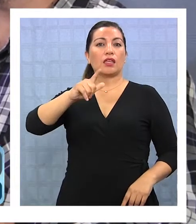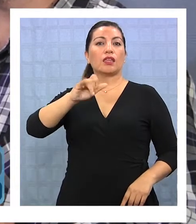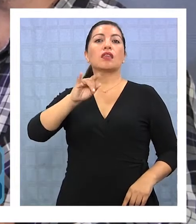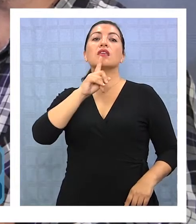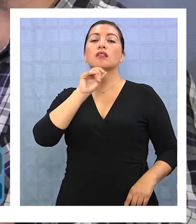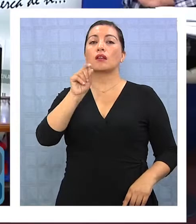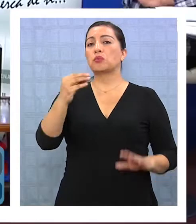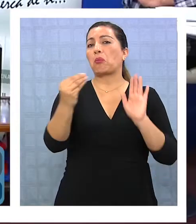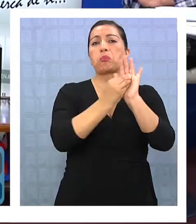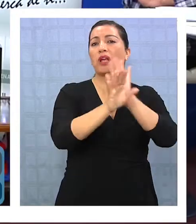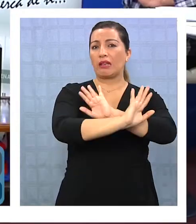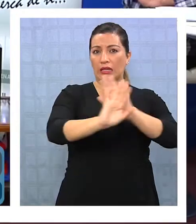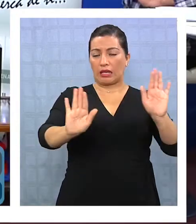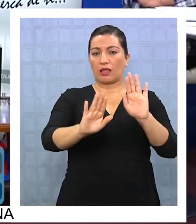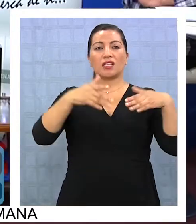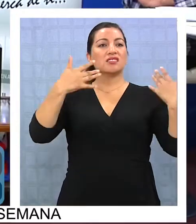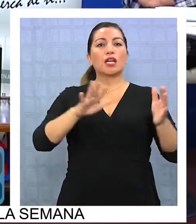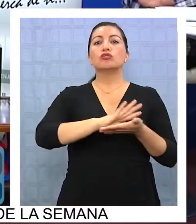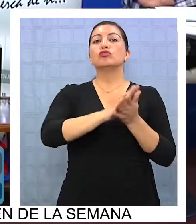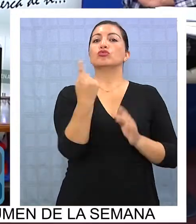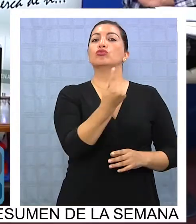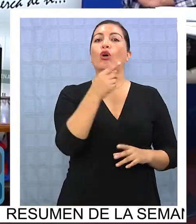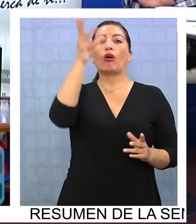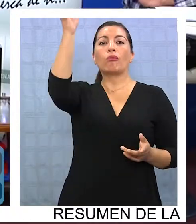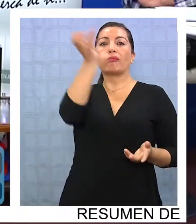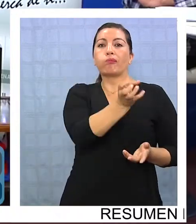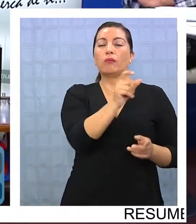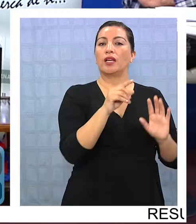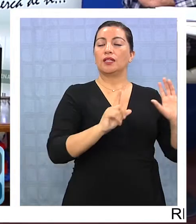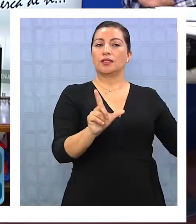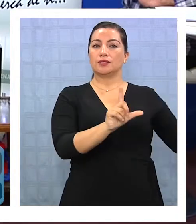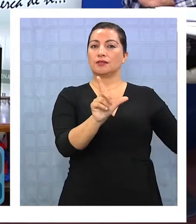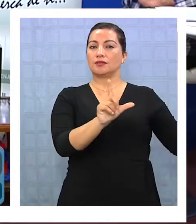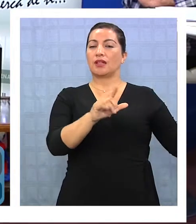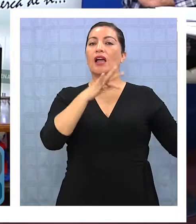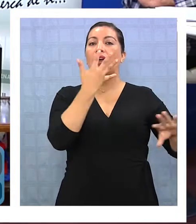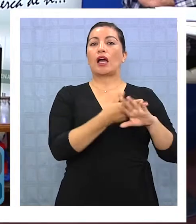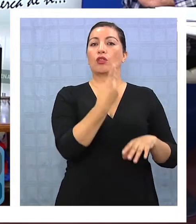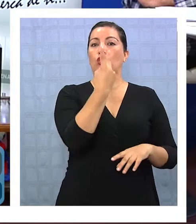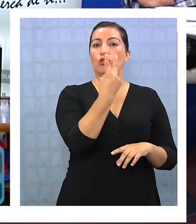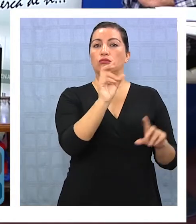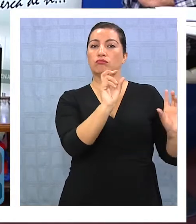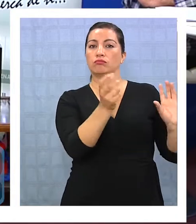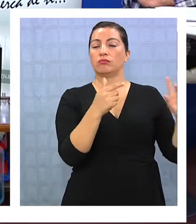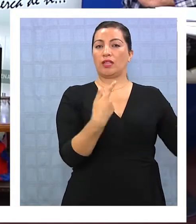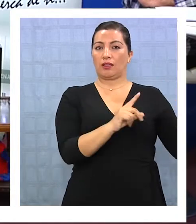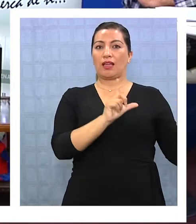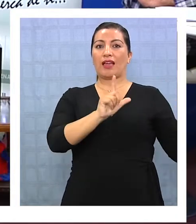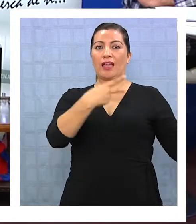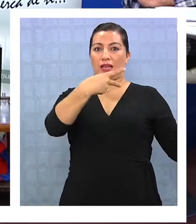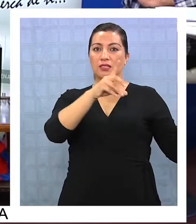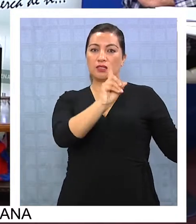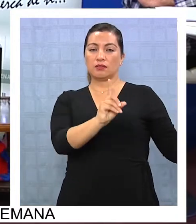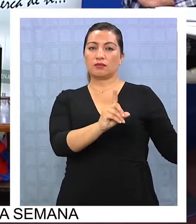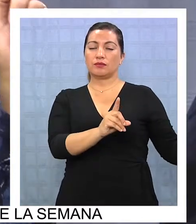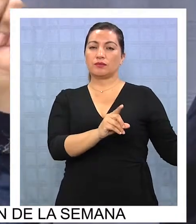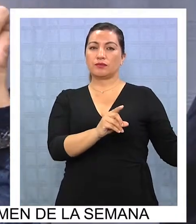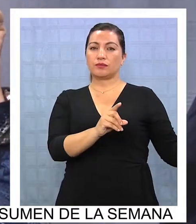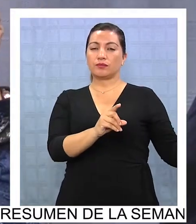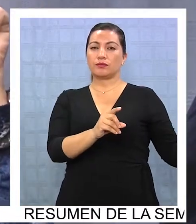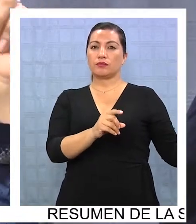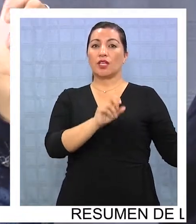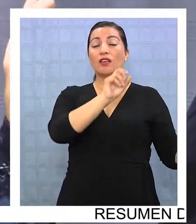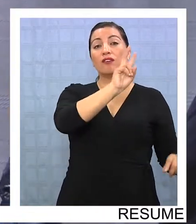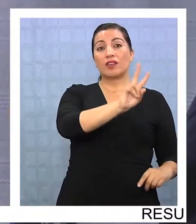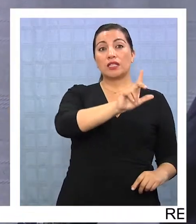Este no hay que incorporarle nada, digamos, este televisor ya capta la señal y tiene dos canales, acá en la región, para poder ver en HD, que es el